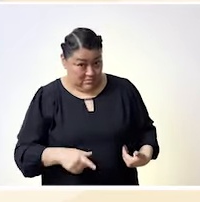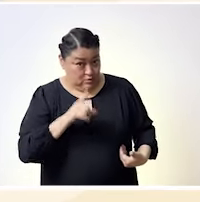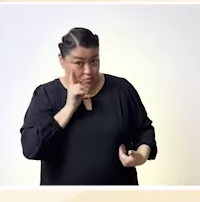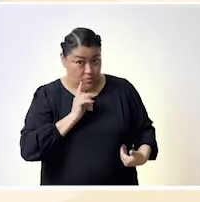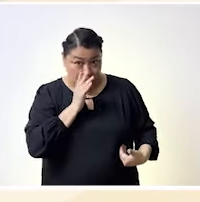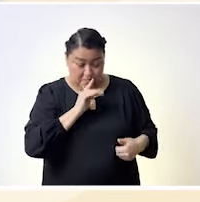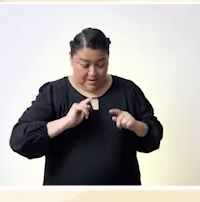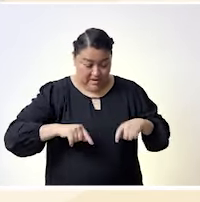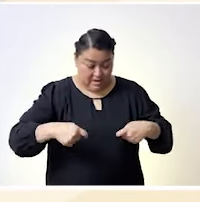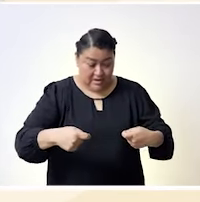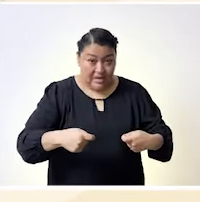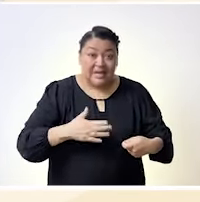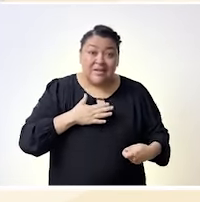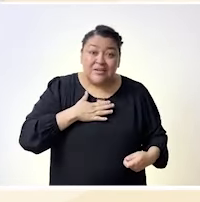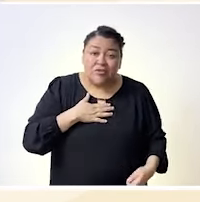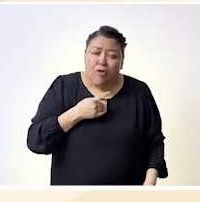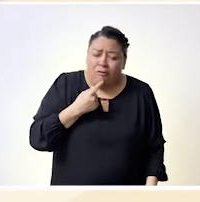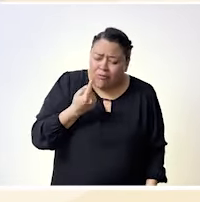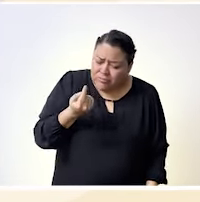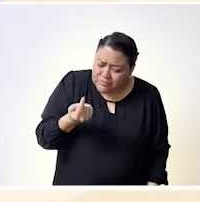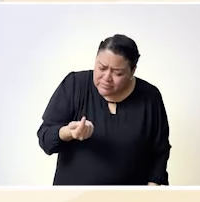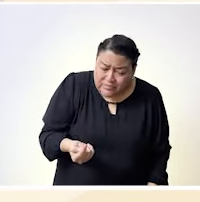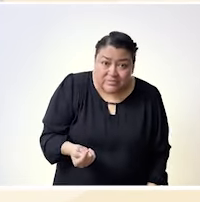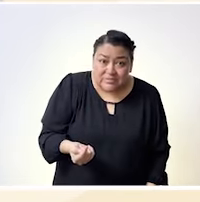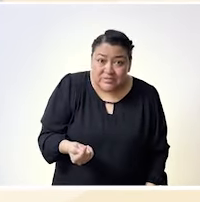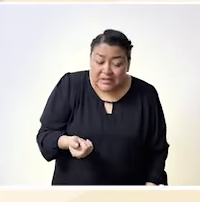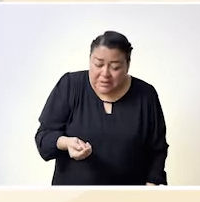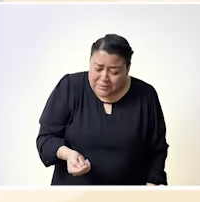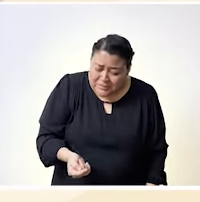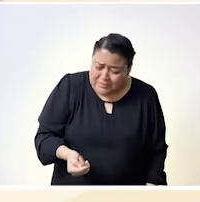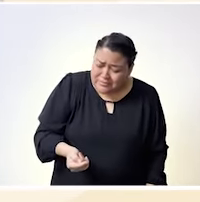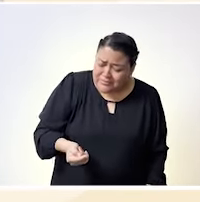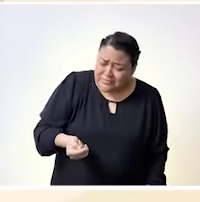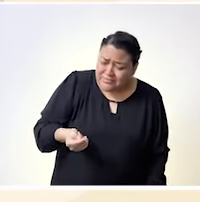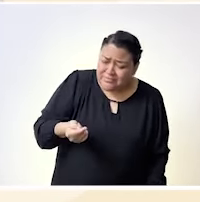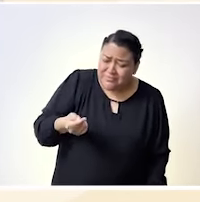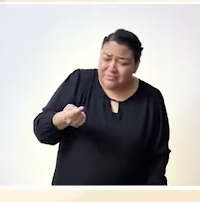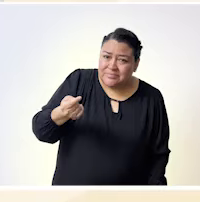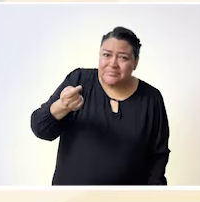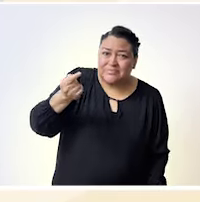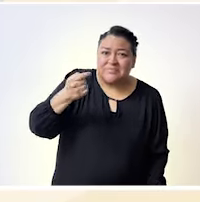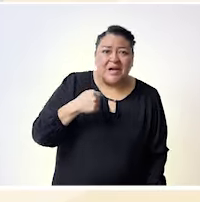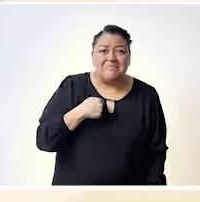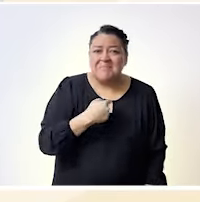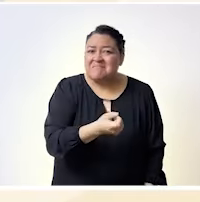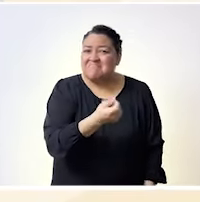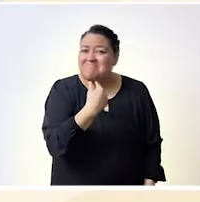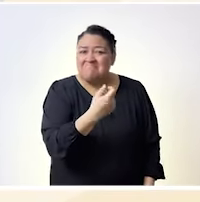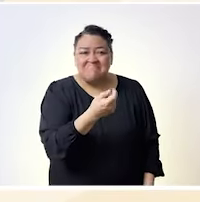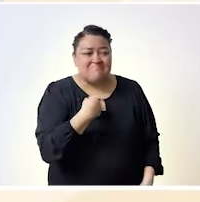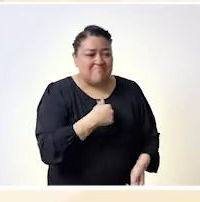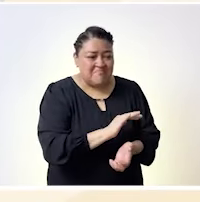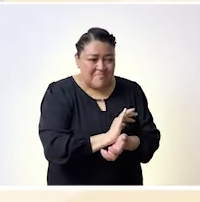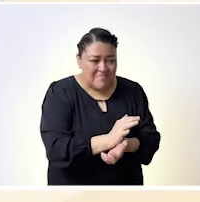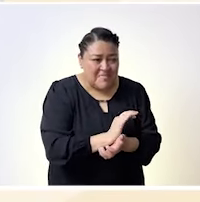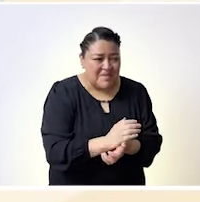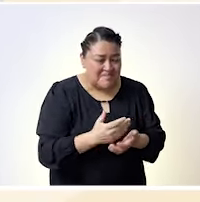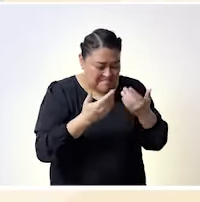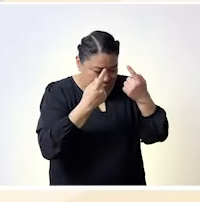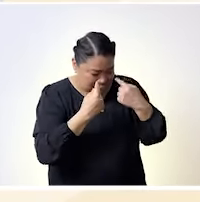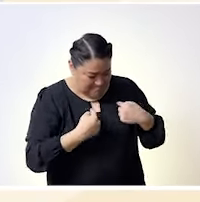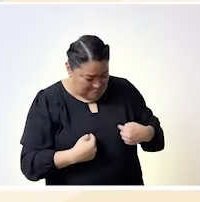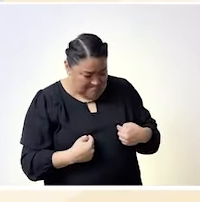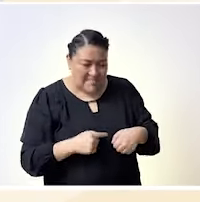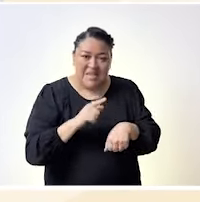que ese es el primer rasgo de opresión que nos cruza a todas, creo que va a ser un poco el tema, ¿no?, que veremos